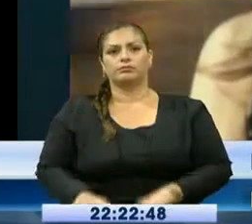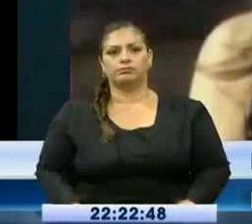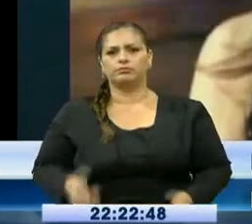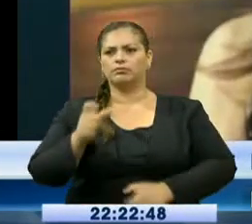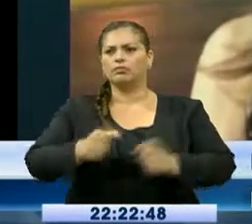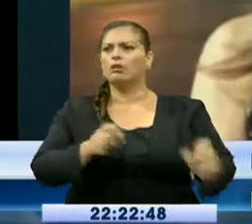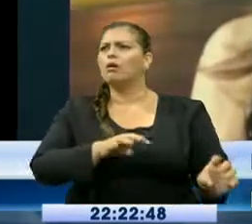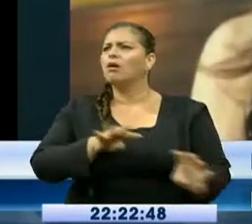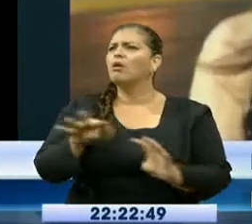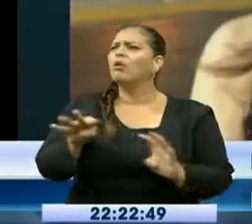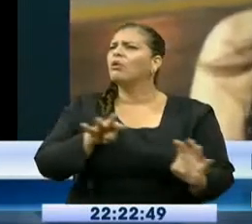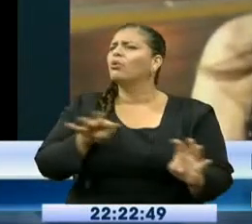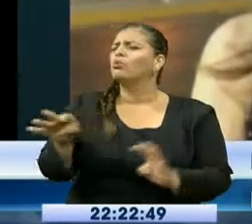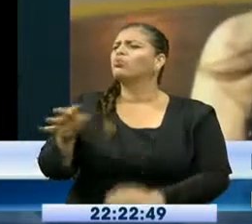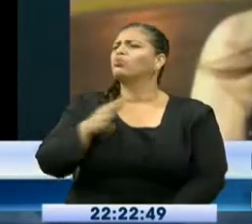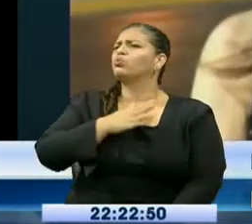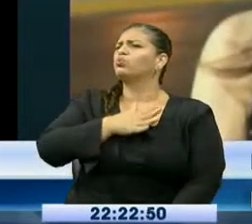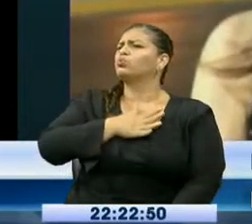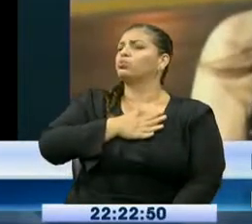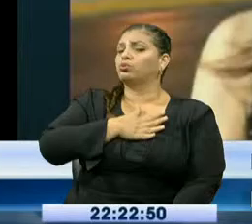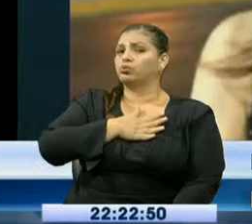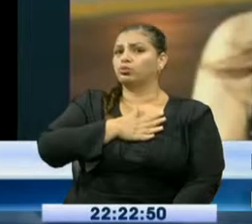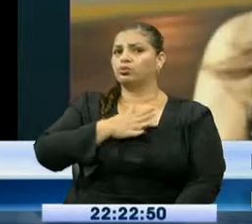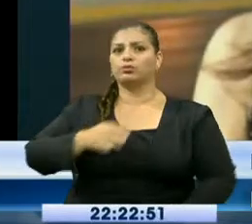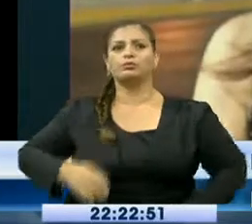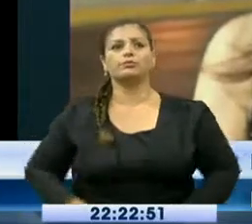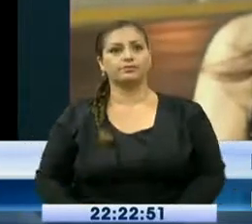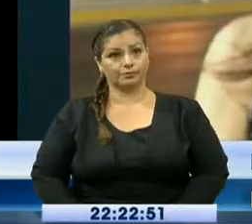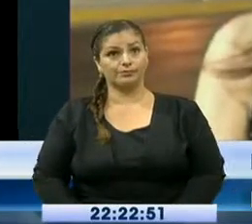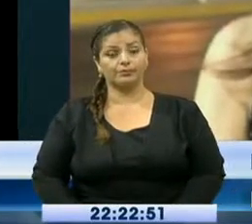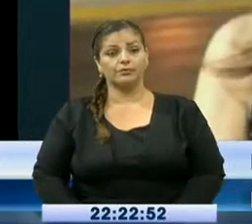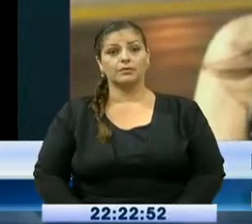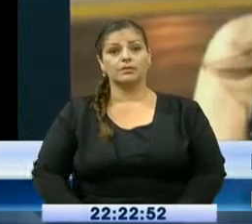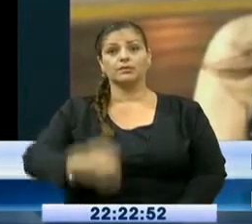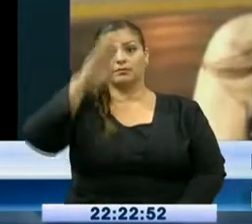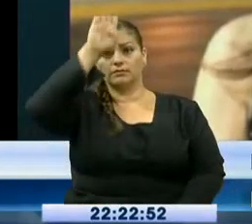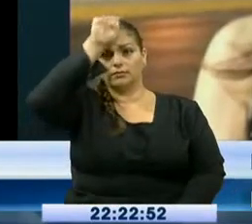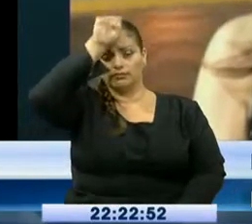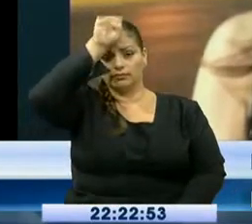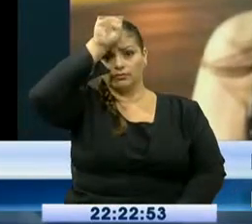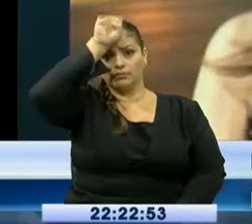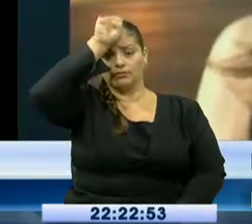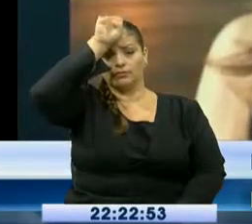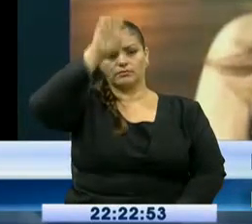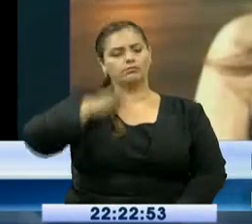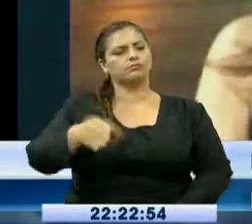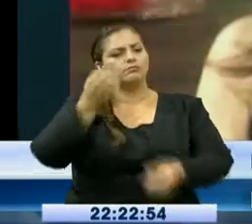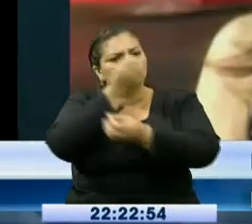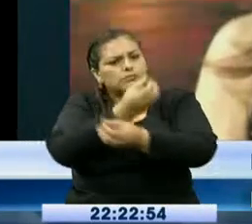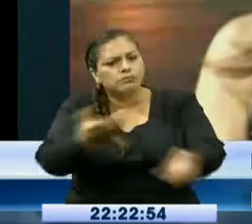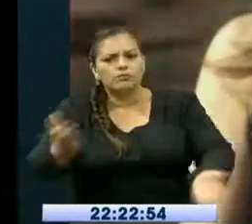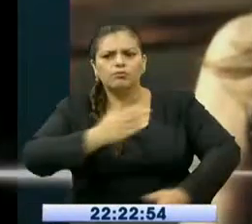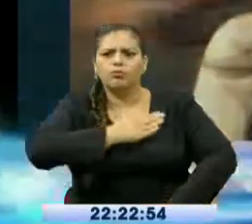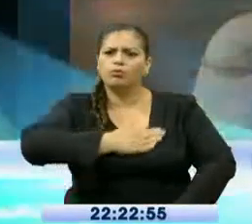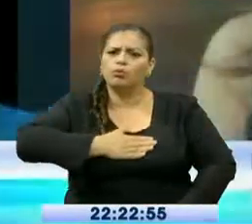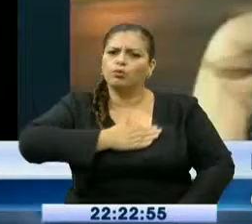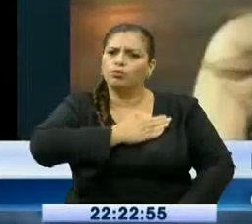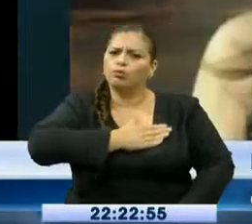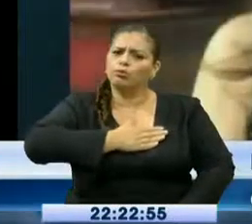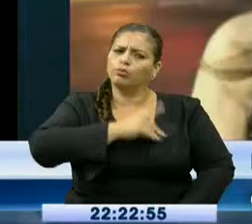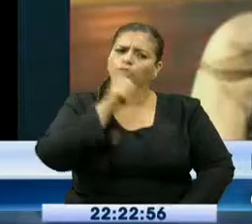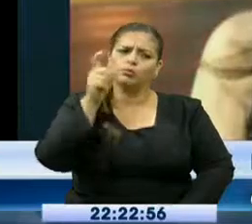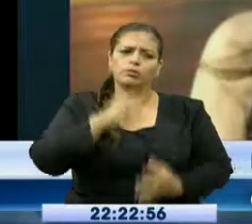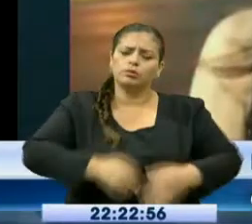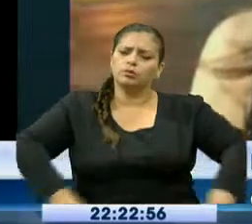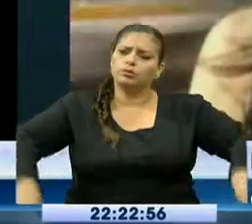los feligreses, quienes vieron cómo el Papa Francisco aprovechó esta oportunidad para acercarse a estas comunidades, para pedir perdón, asegurar que era necesario pedirles